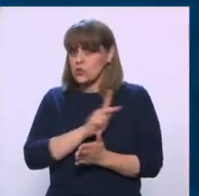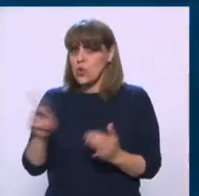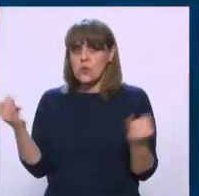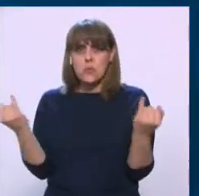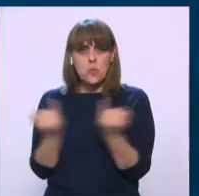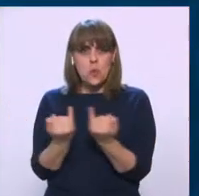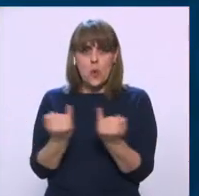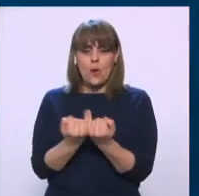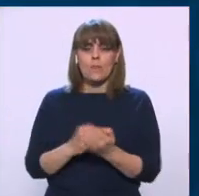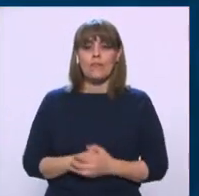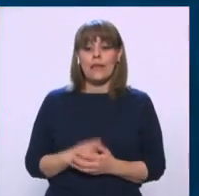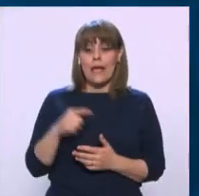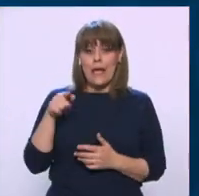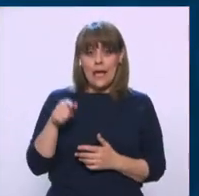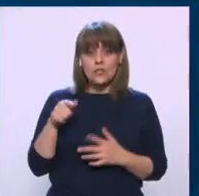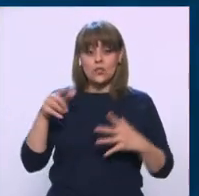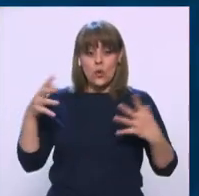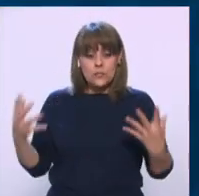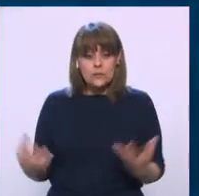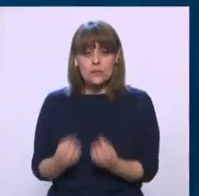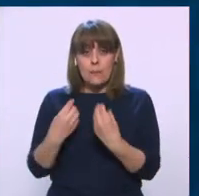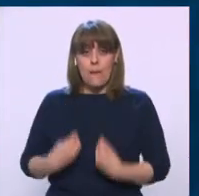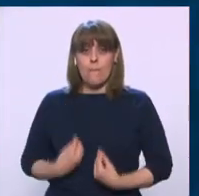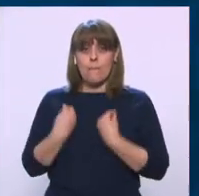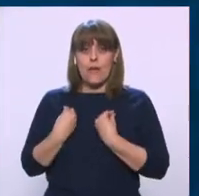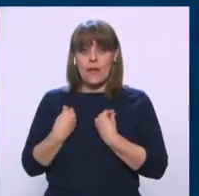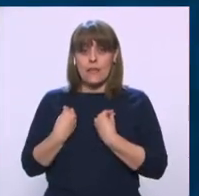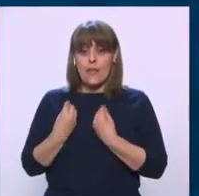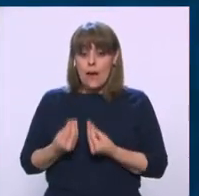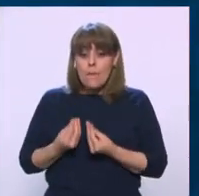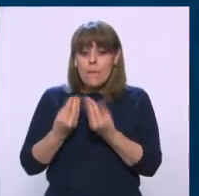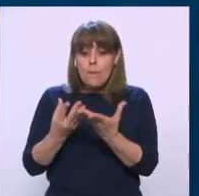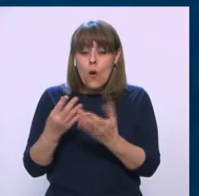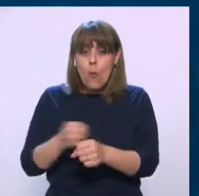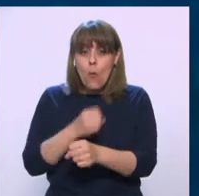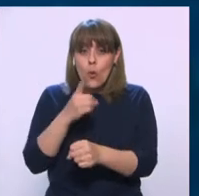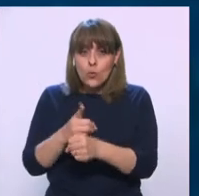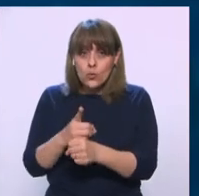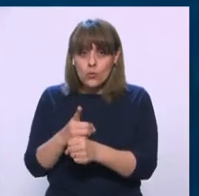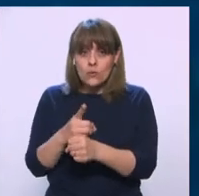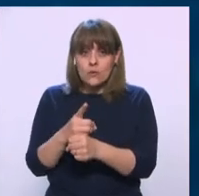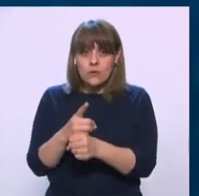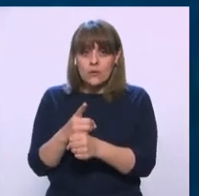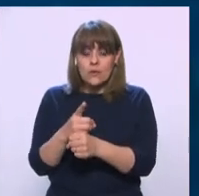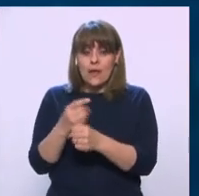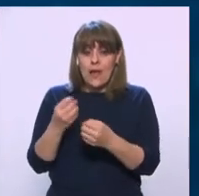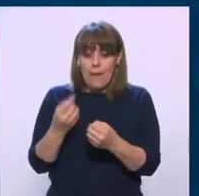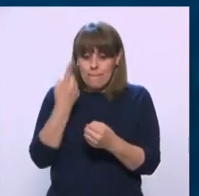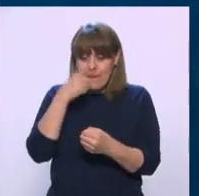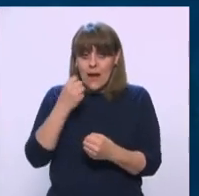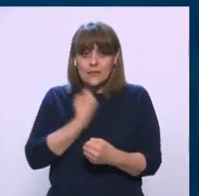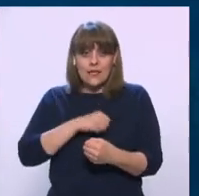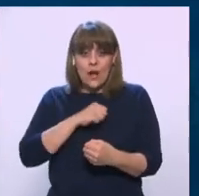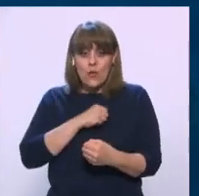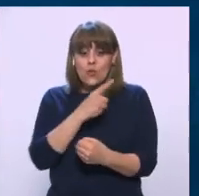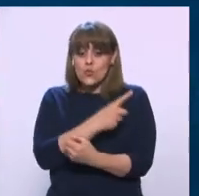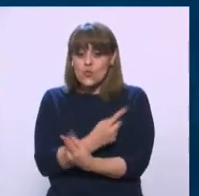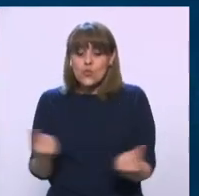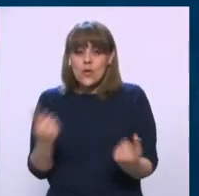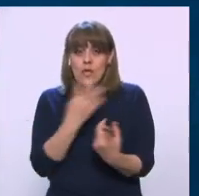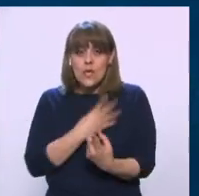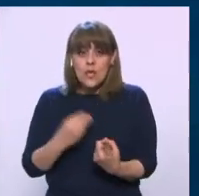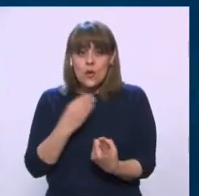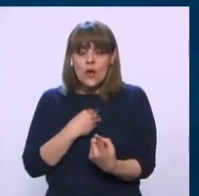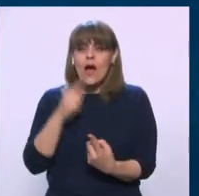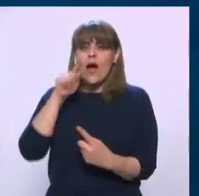Esto le va a salvar la vida a la gente y le va a dar a la gente una oportunidad, una oportunidad de darle salud a sus hijos. ¿A cuántos en casa